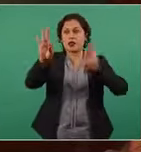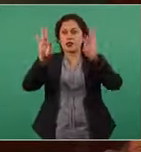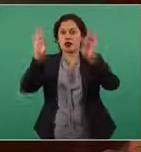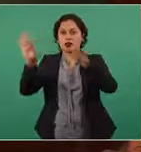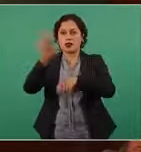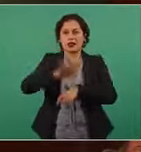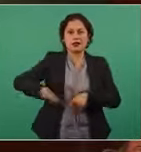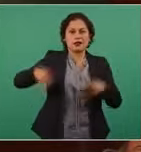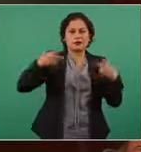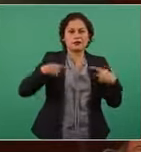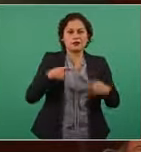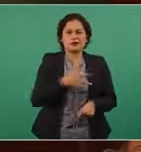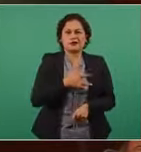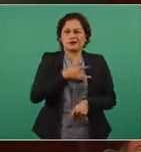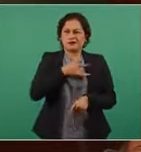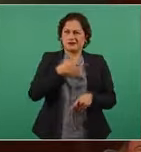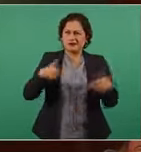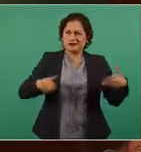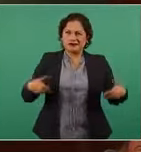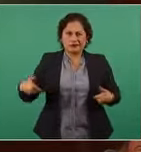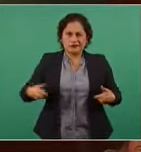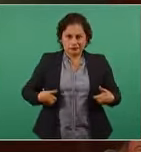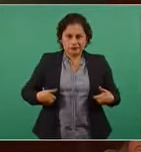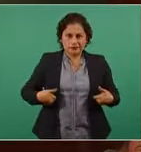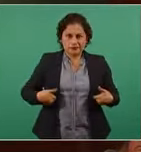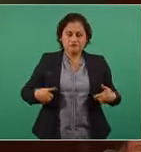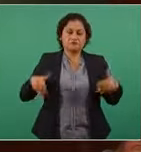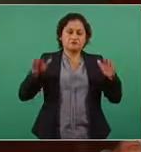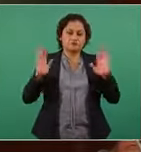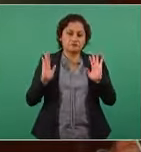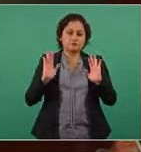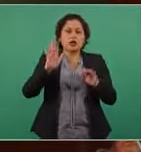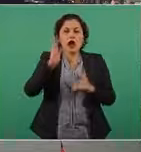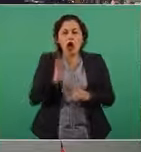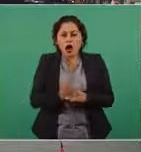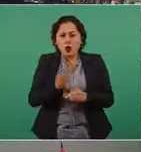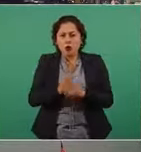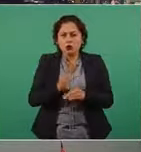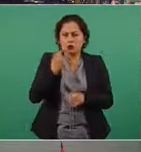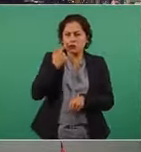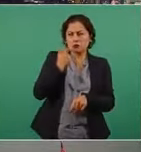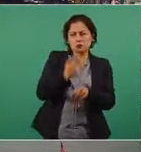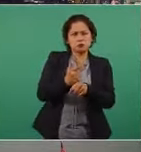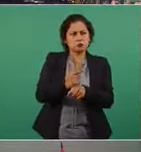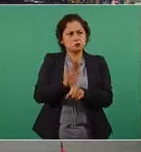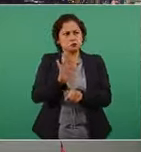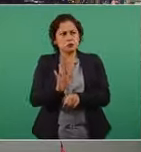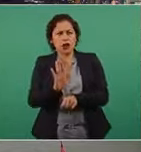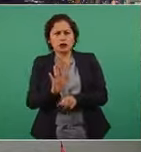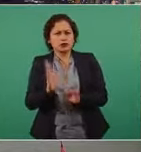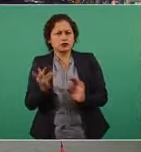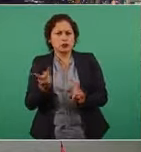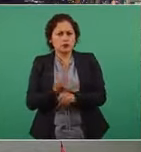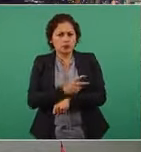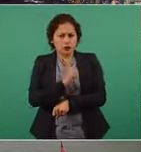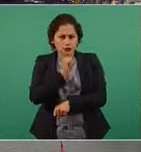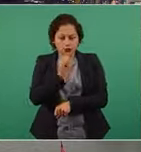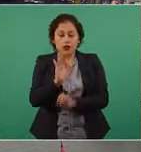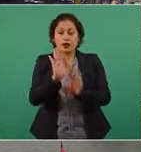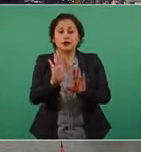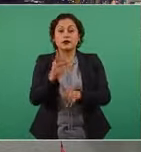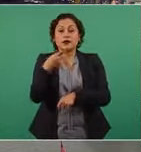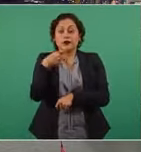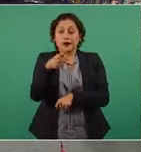generalizado a la sociedad que hasta ahora bueno al parecer no ha tenido mucha repercusión pero cada tema cada